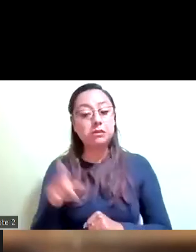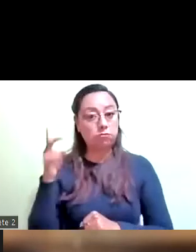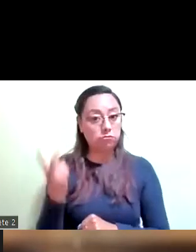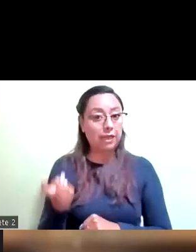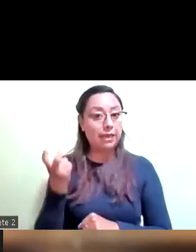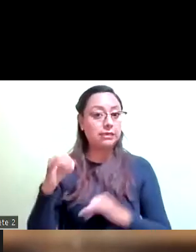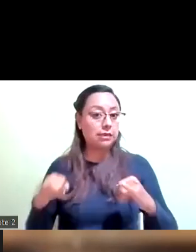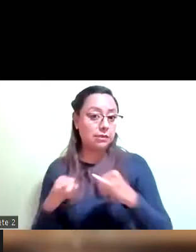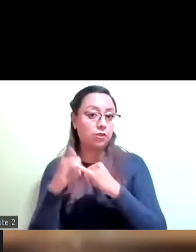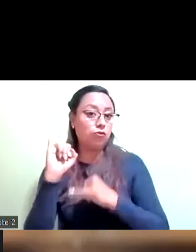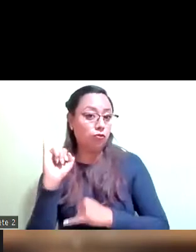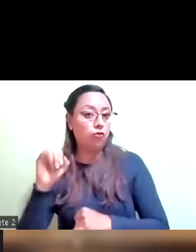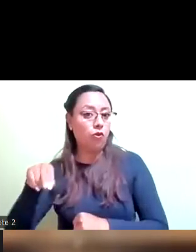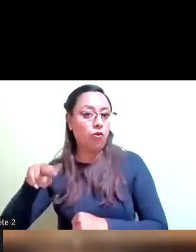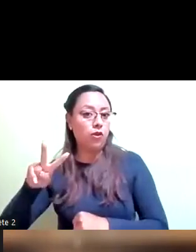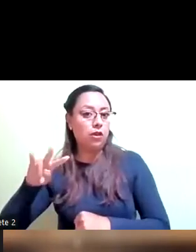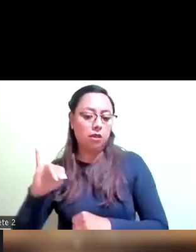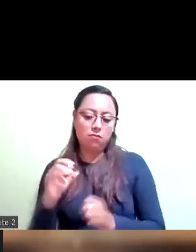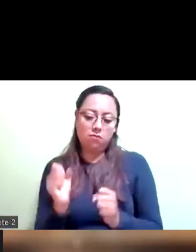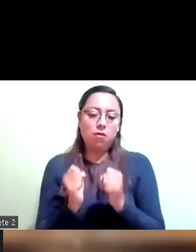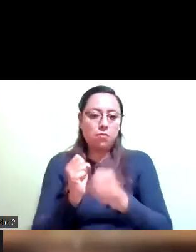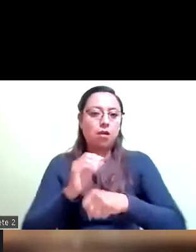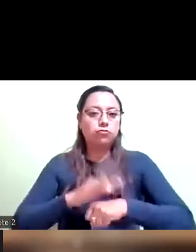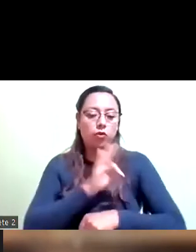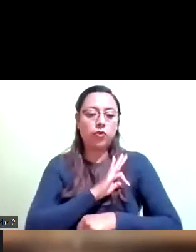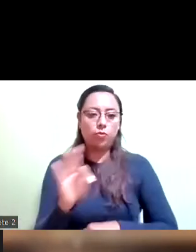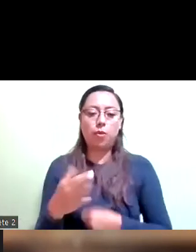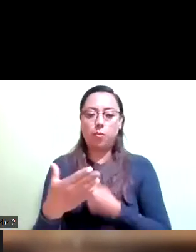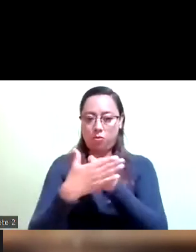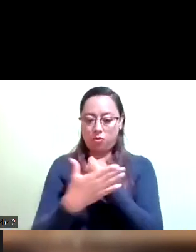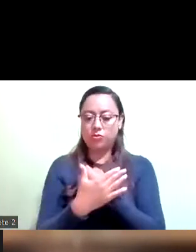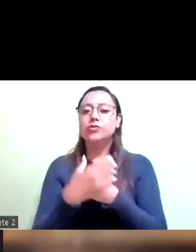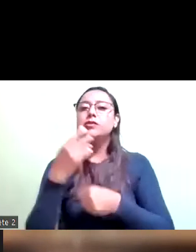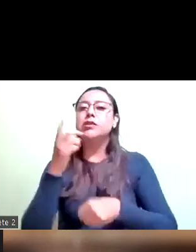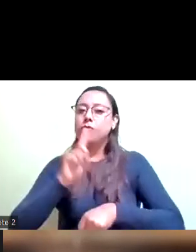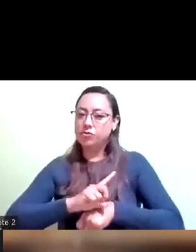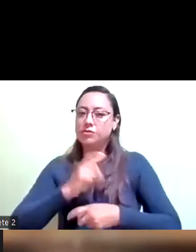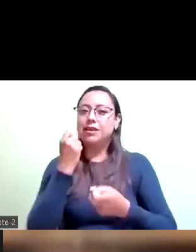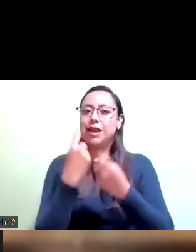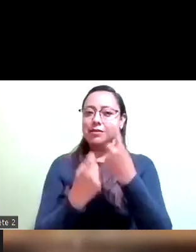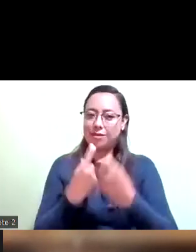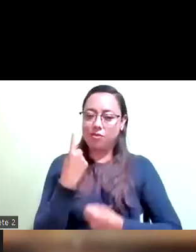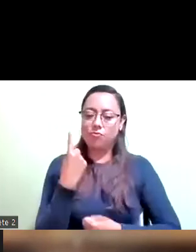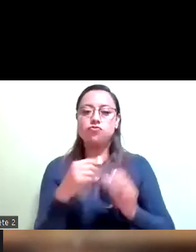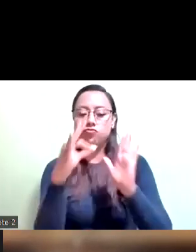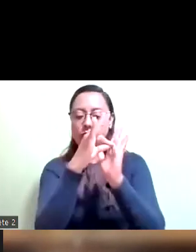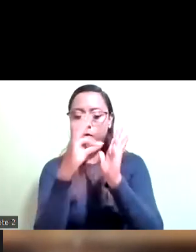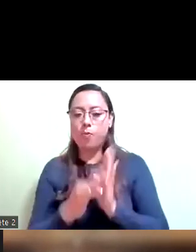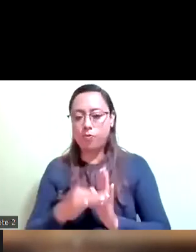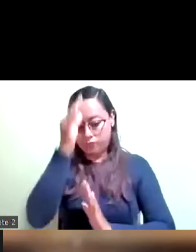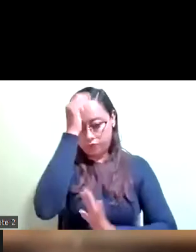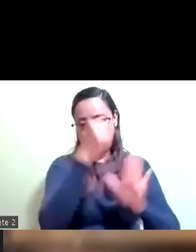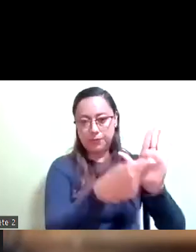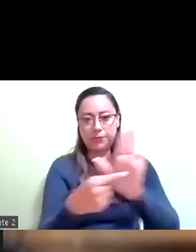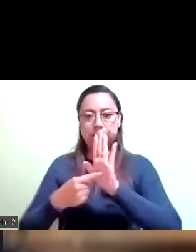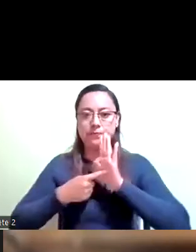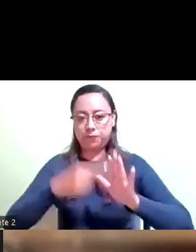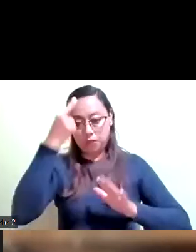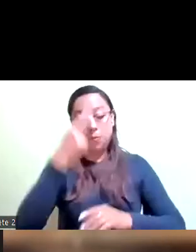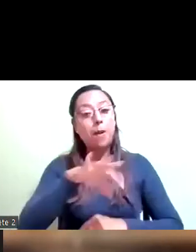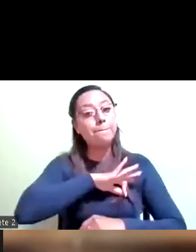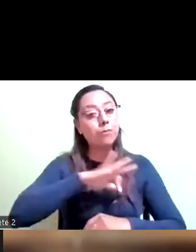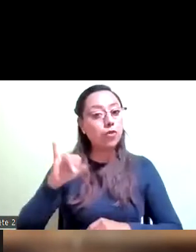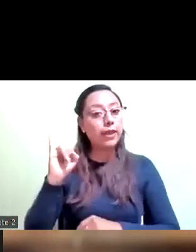presentando en los próximos días algunos puntos de acuerdo para que la Secretaría de Finanzas fortalezca el Instituto de Vivienda y